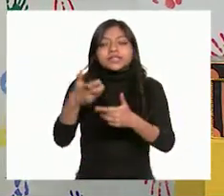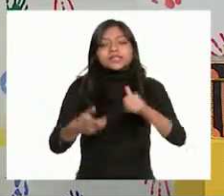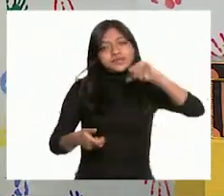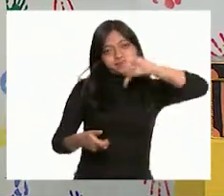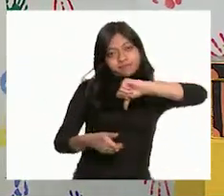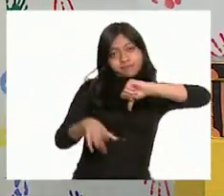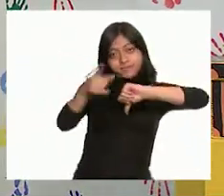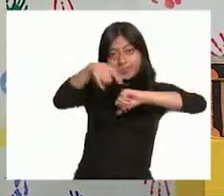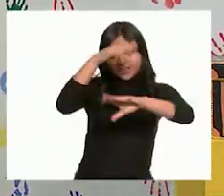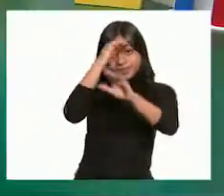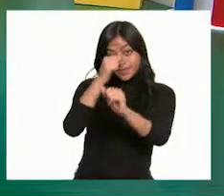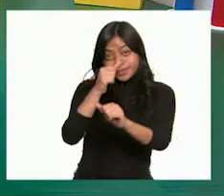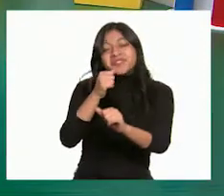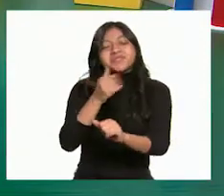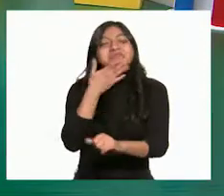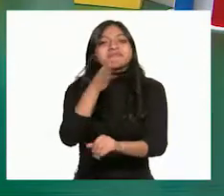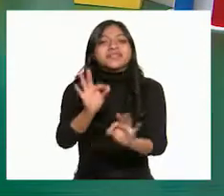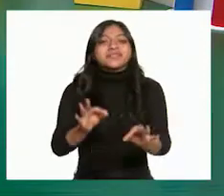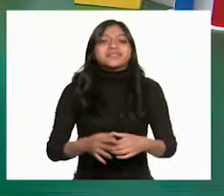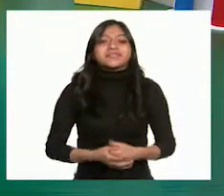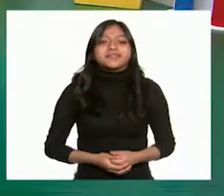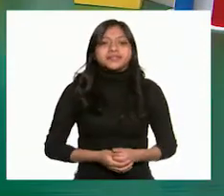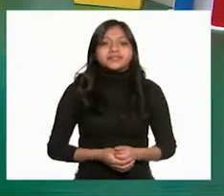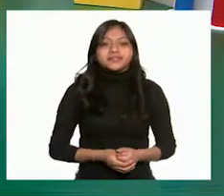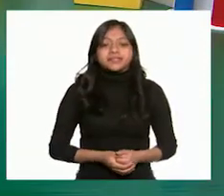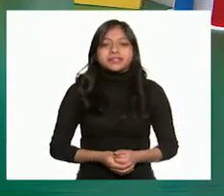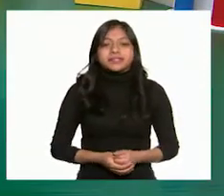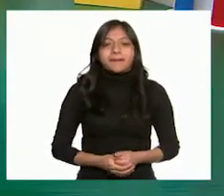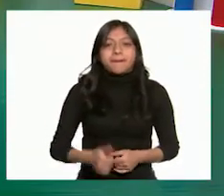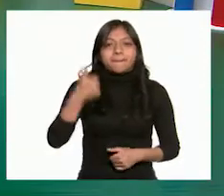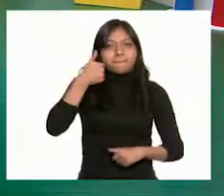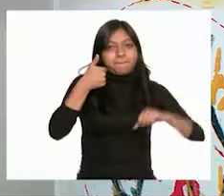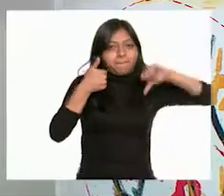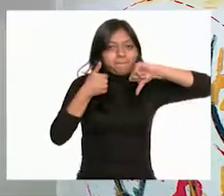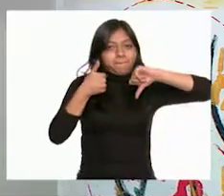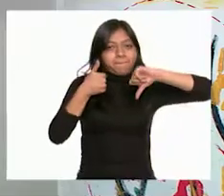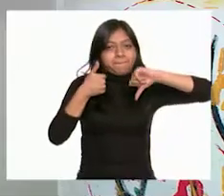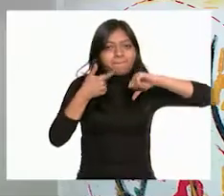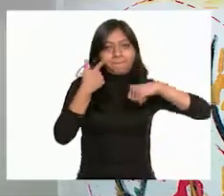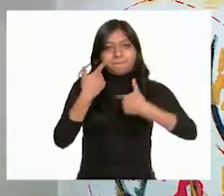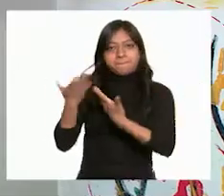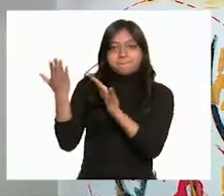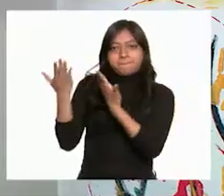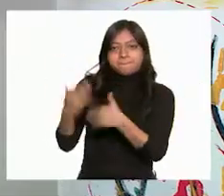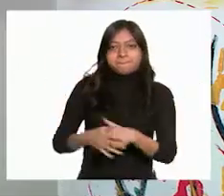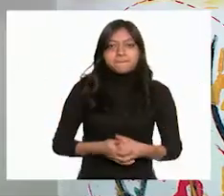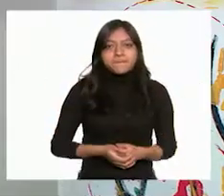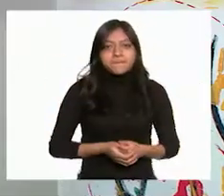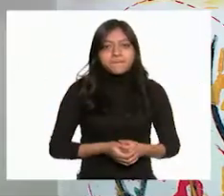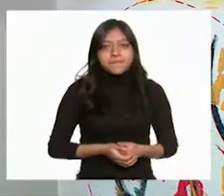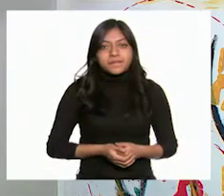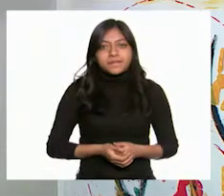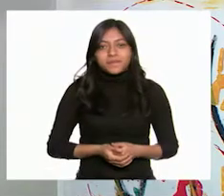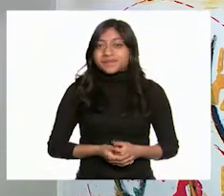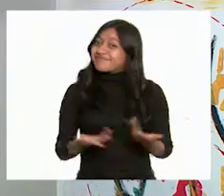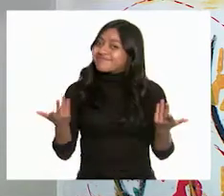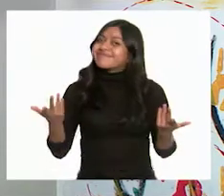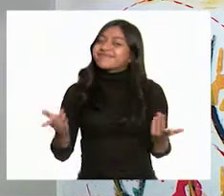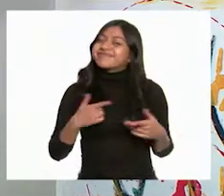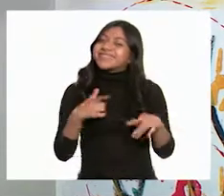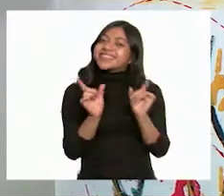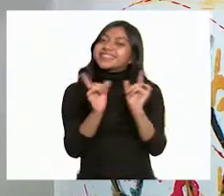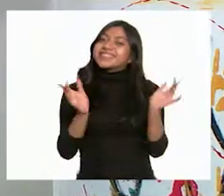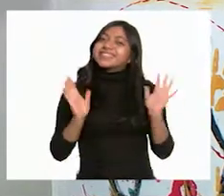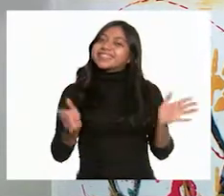¡Ah, perfecto! Sí. A ver, yo por aquí ya tengo preparada. Muy bien. Mire, mi pulgar arriba y mi pulgar abajo. ¡Ah!